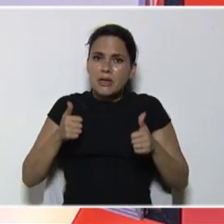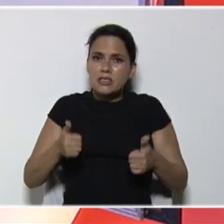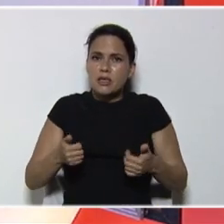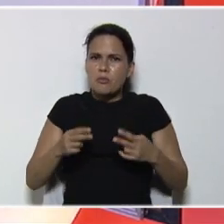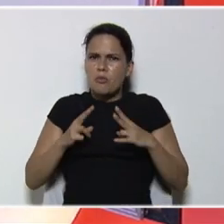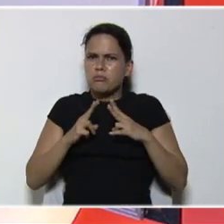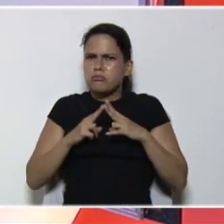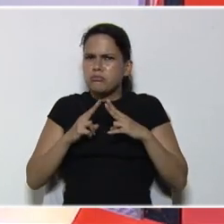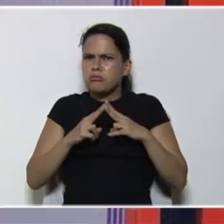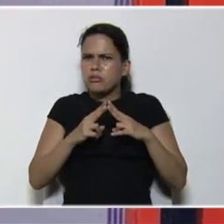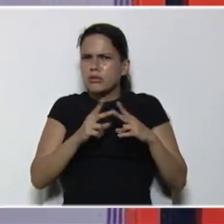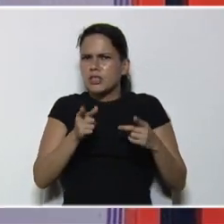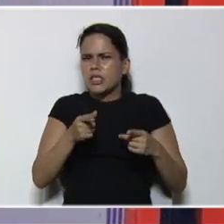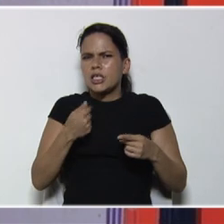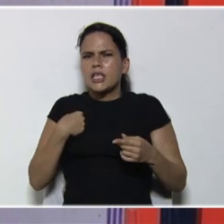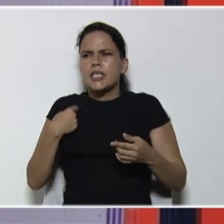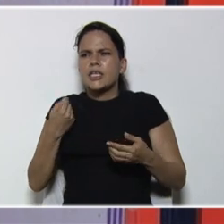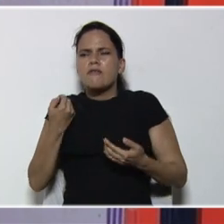fenómeno,